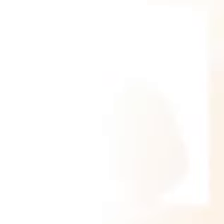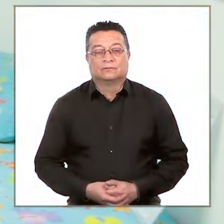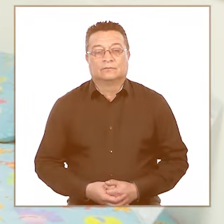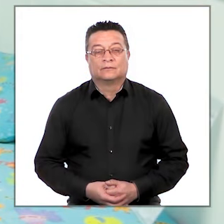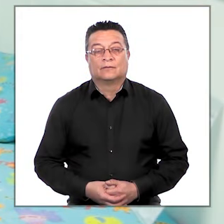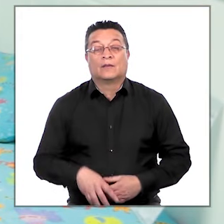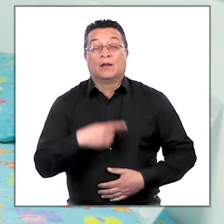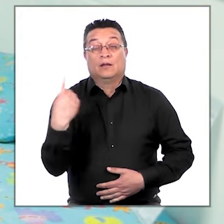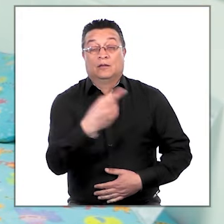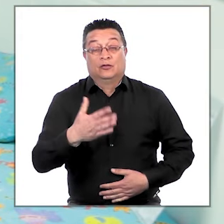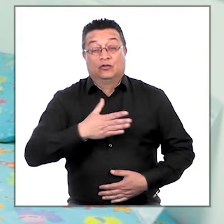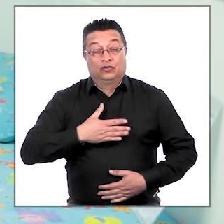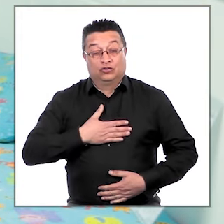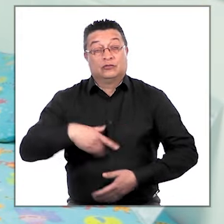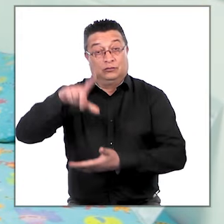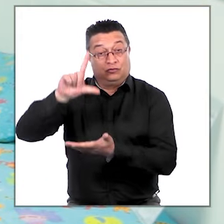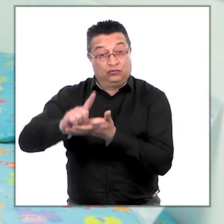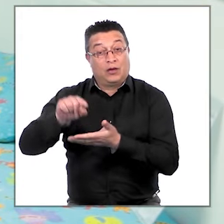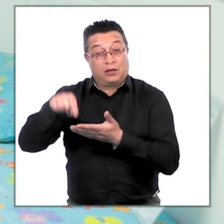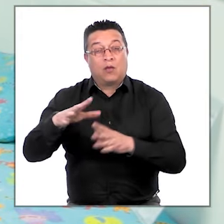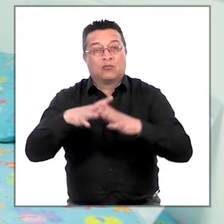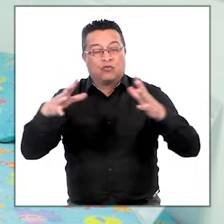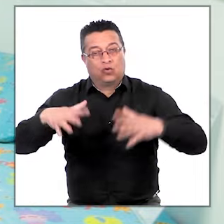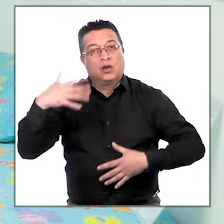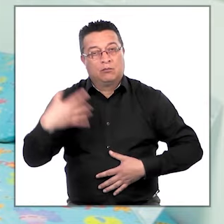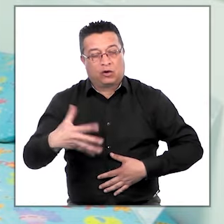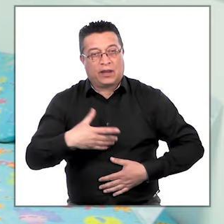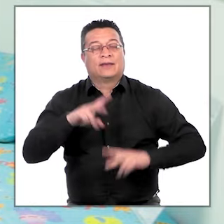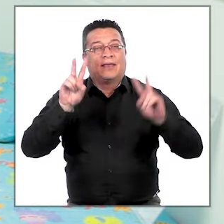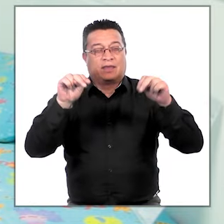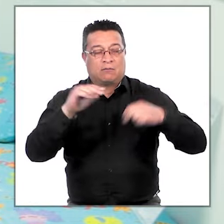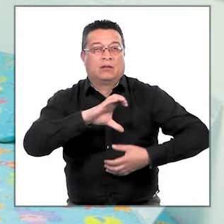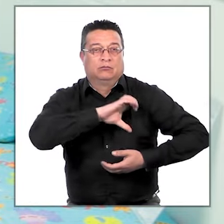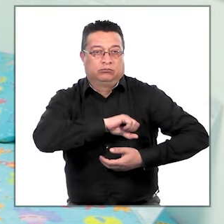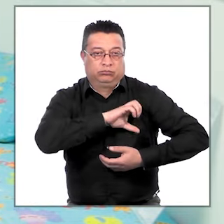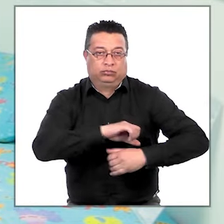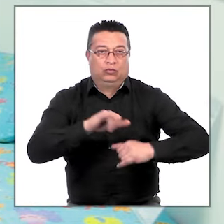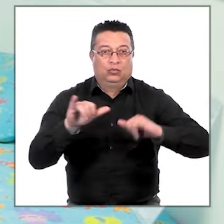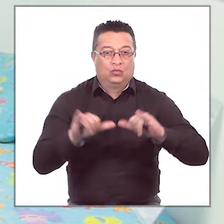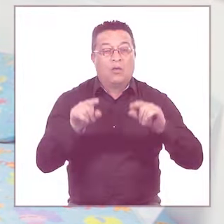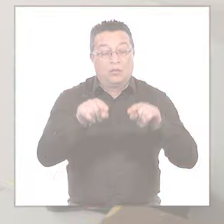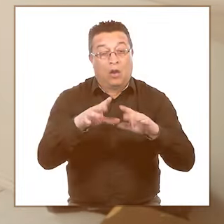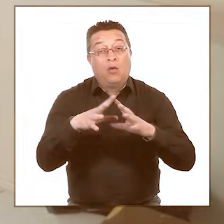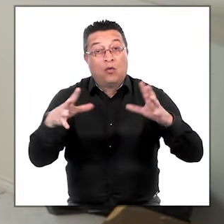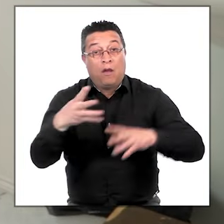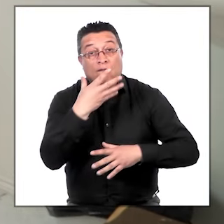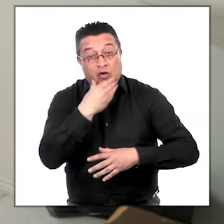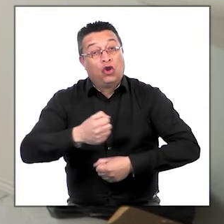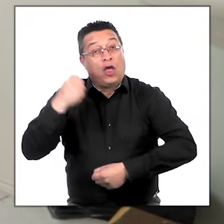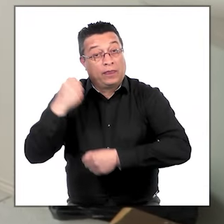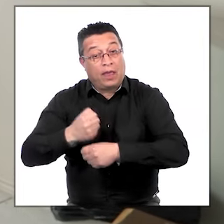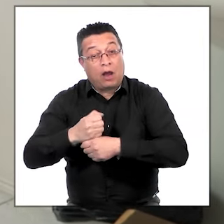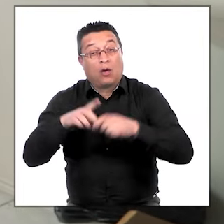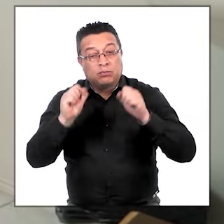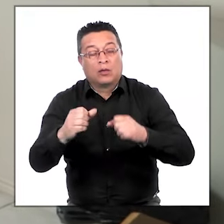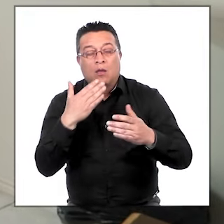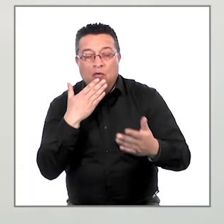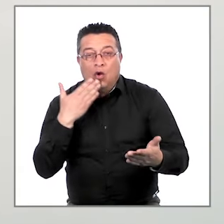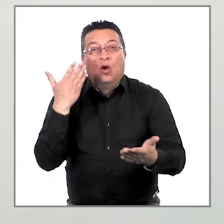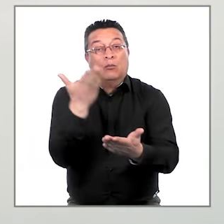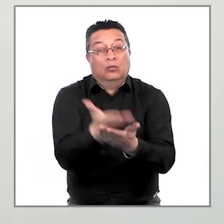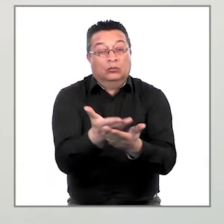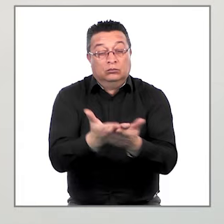Para nosotros como establecimiento es muy importante fomentar la lactancia materna, por eso hemos hecho un hermoso trabajo y hemos